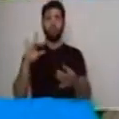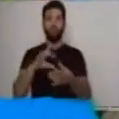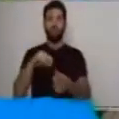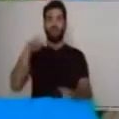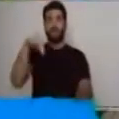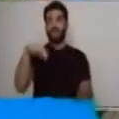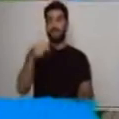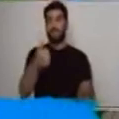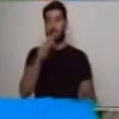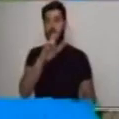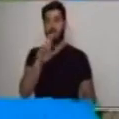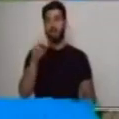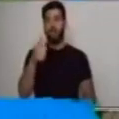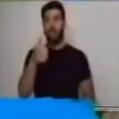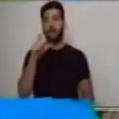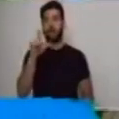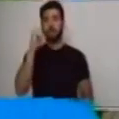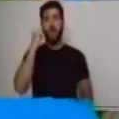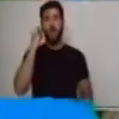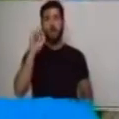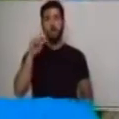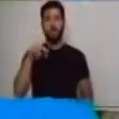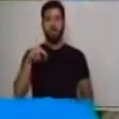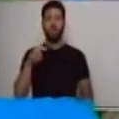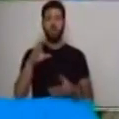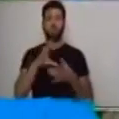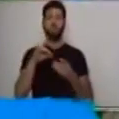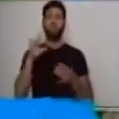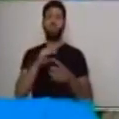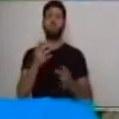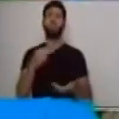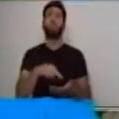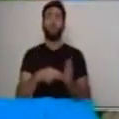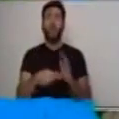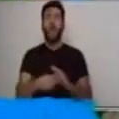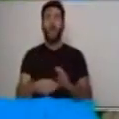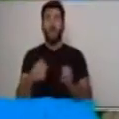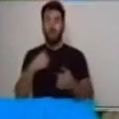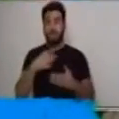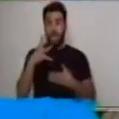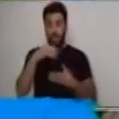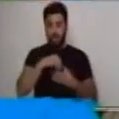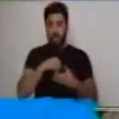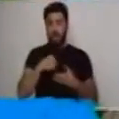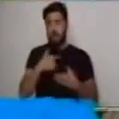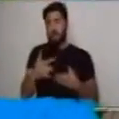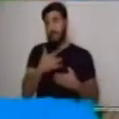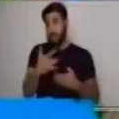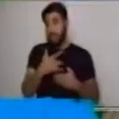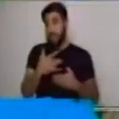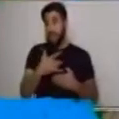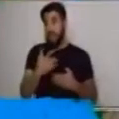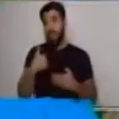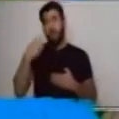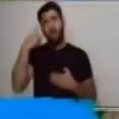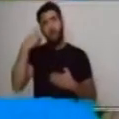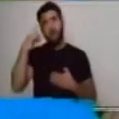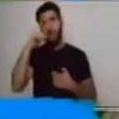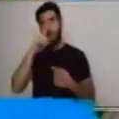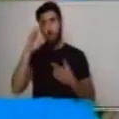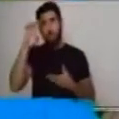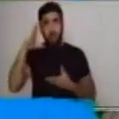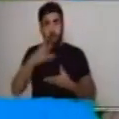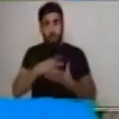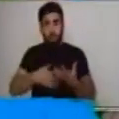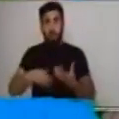son importantes porque nos ayudan a expresar lo que sentimos y pensamos a los demás. Además, como lo han